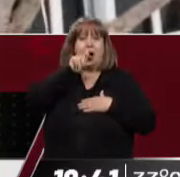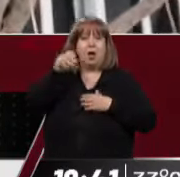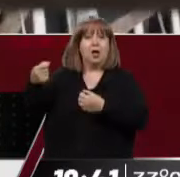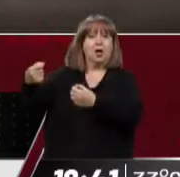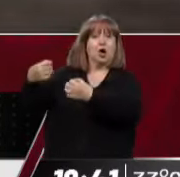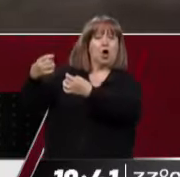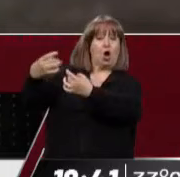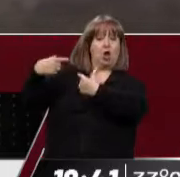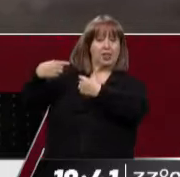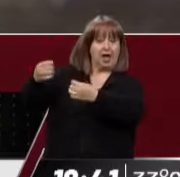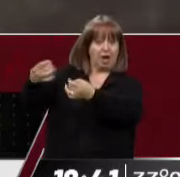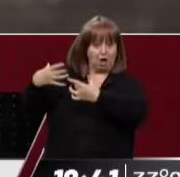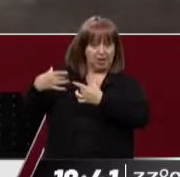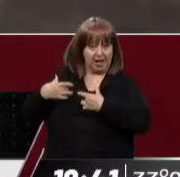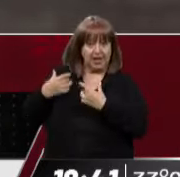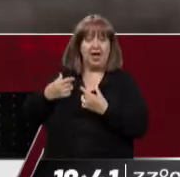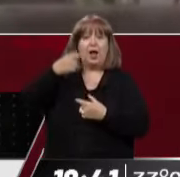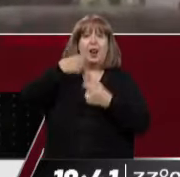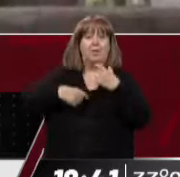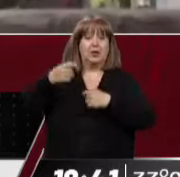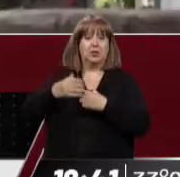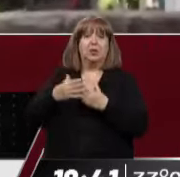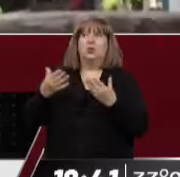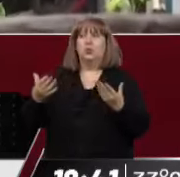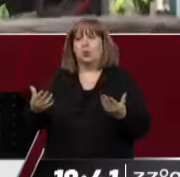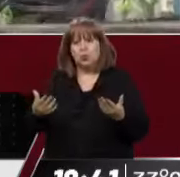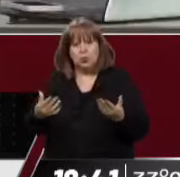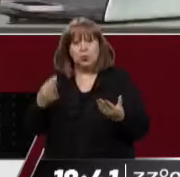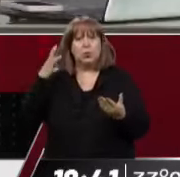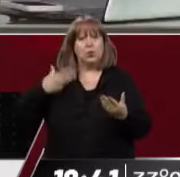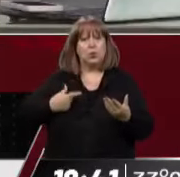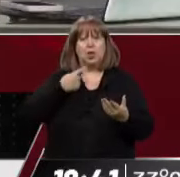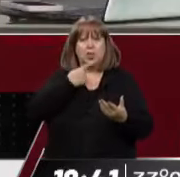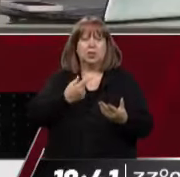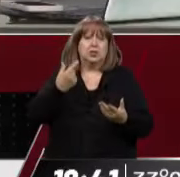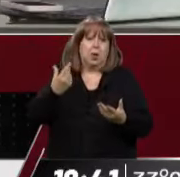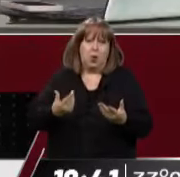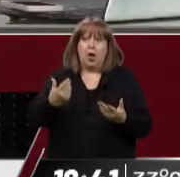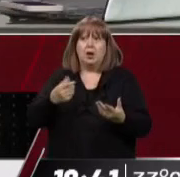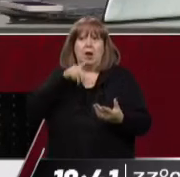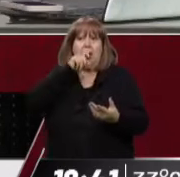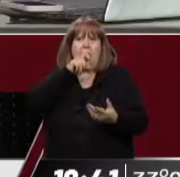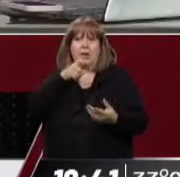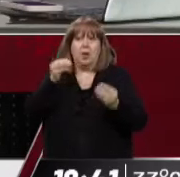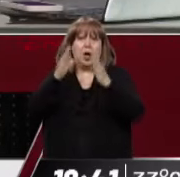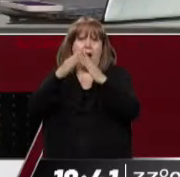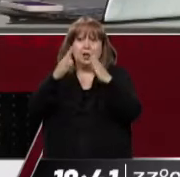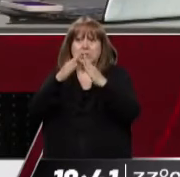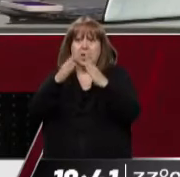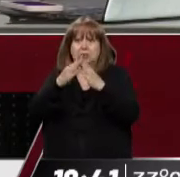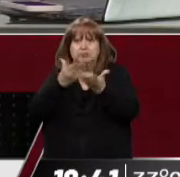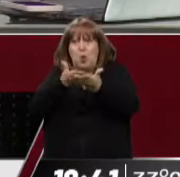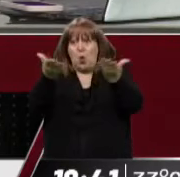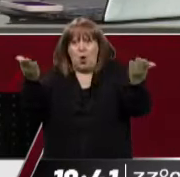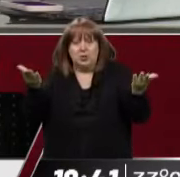muy grave. Claro, ver, convivimos, ¿no? Los lores, muchas personas que siempre lo decimos, no hay que adquirirlo de forma ilegal y demás porque obviamente no contribuimos con